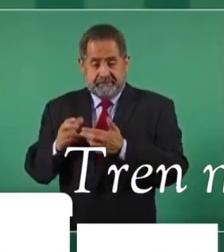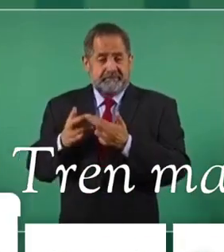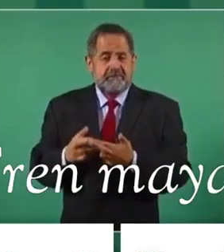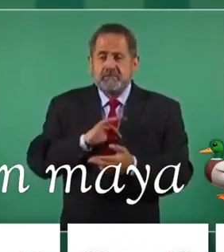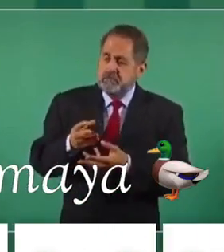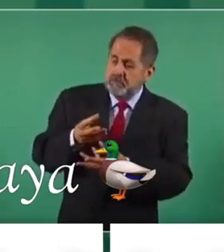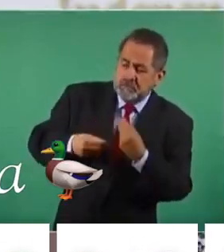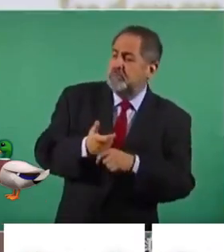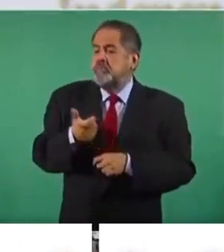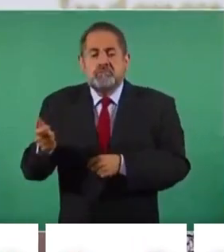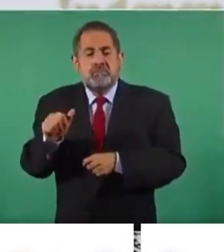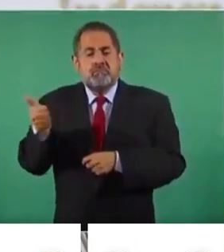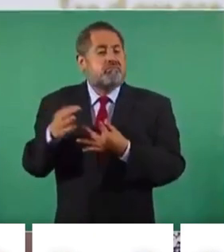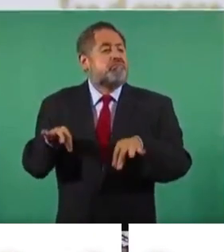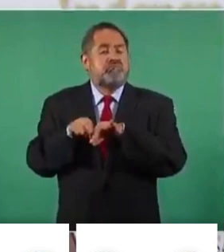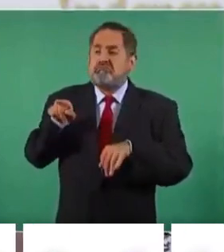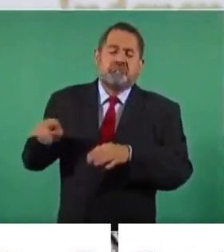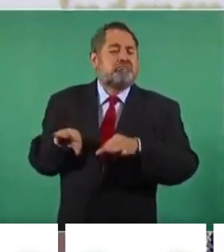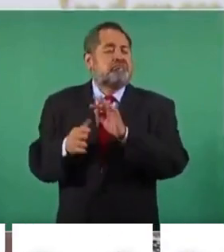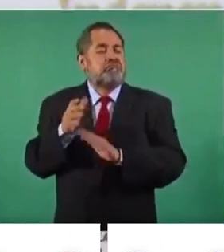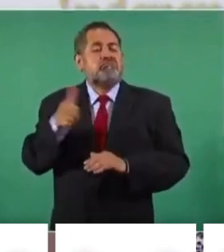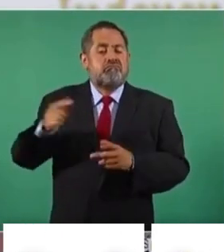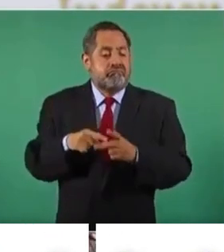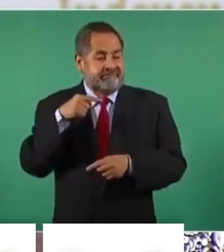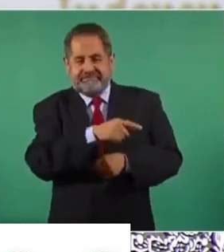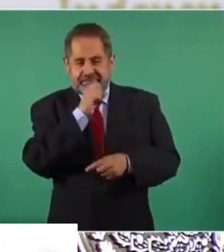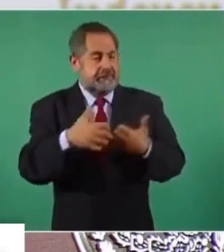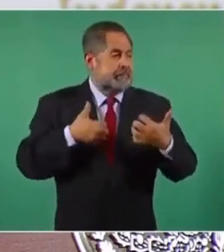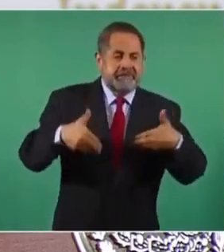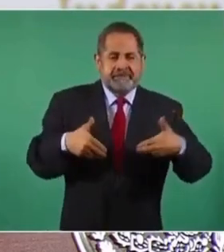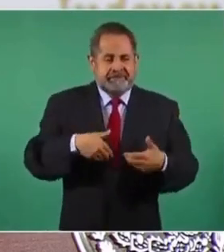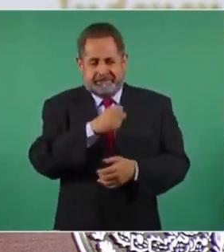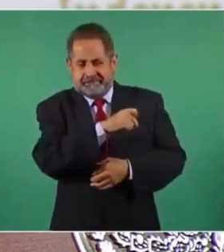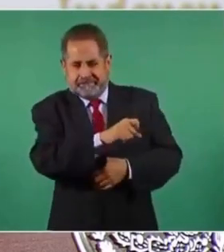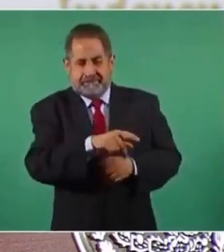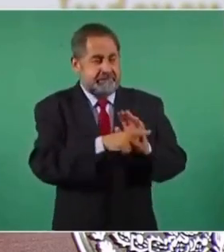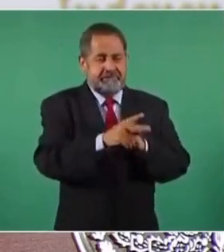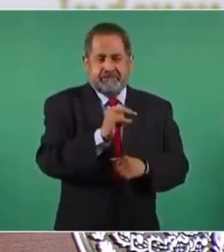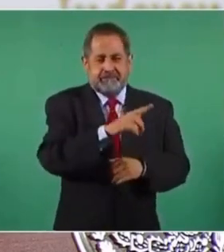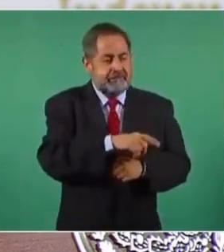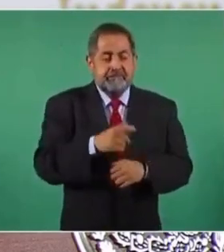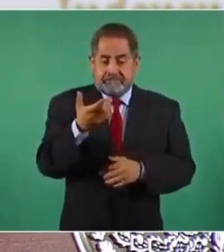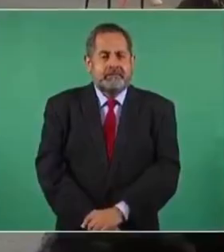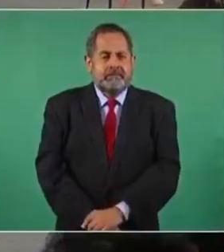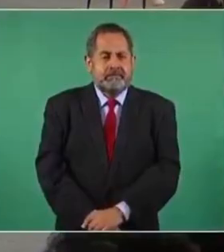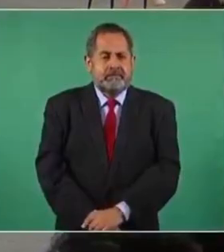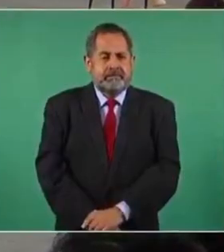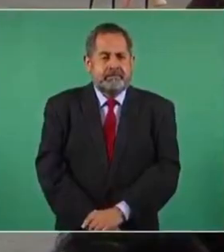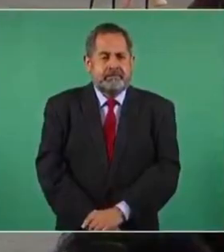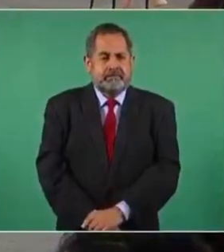otra obra importantísima que le molesta mucho a los conservadores y al Universal, el Tren Maya.